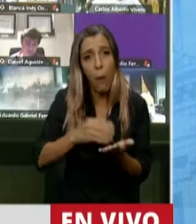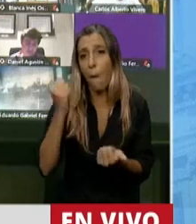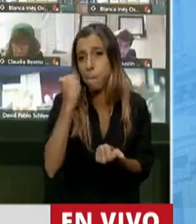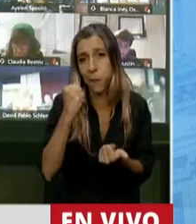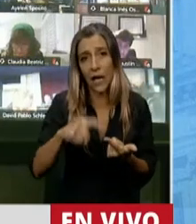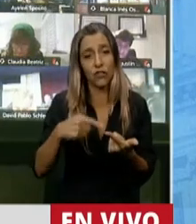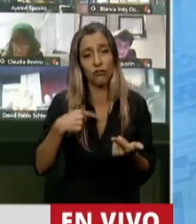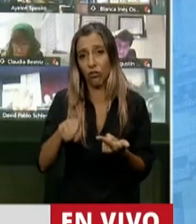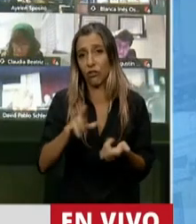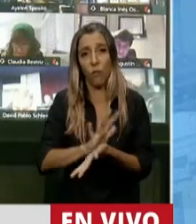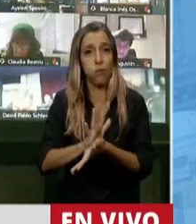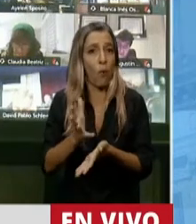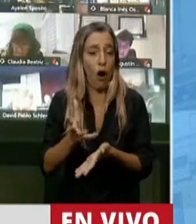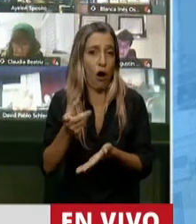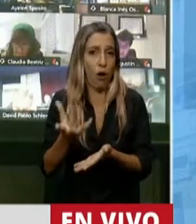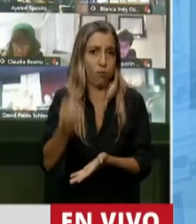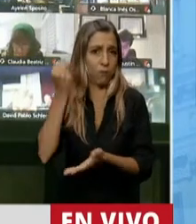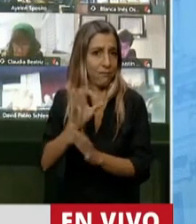contraprestación para quien se le impone.